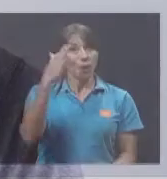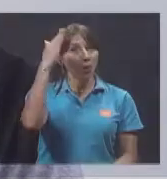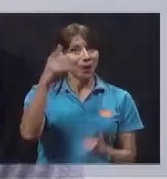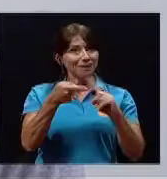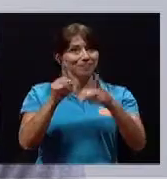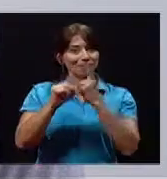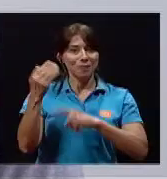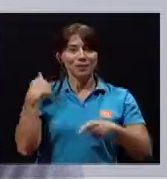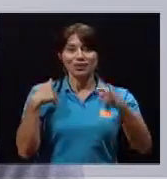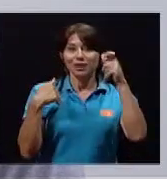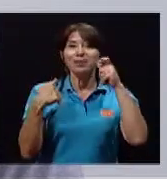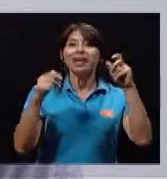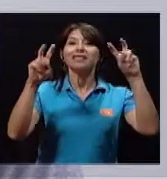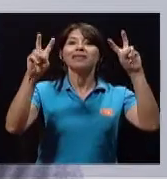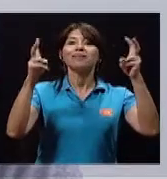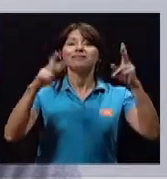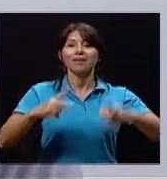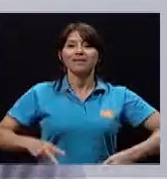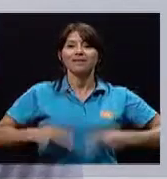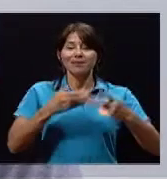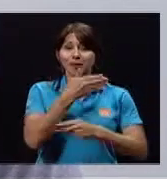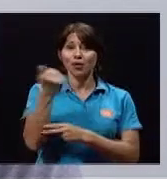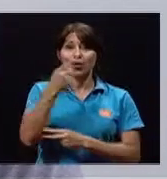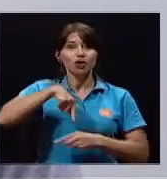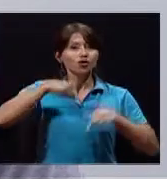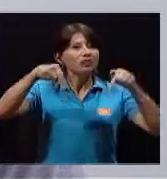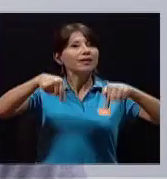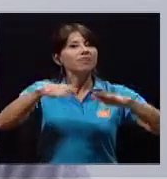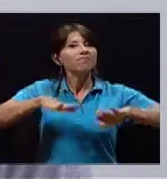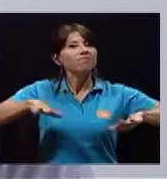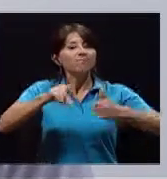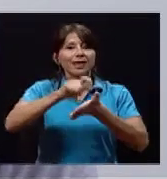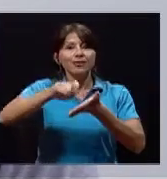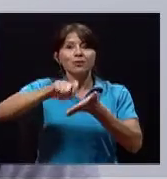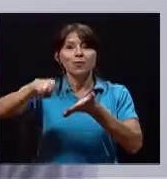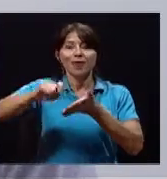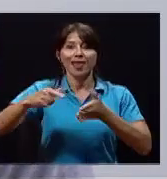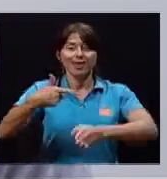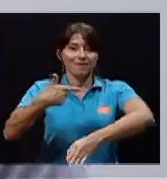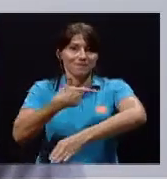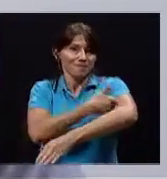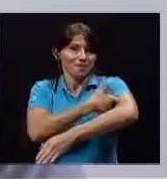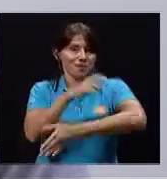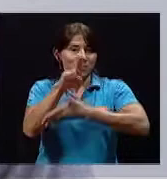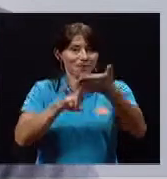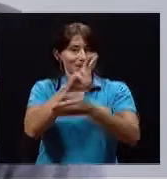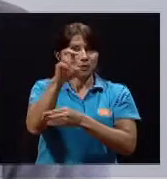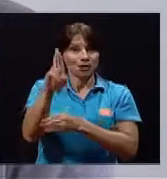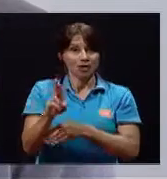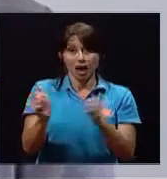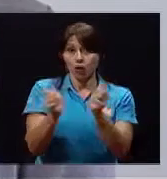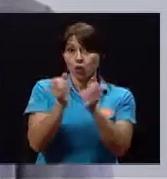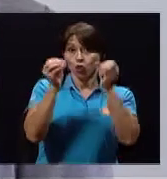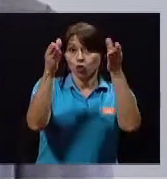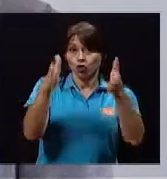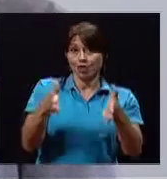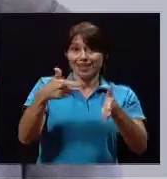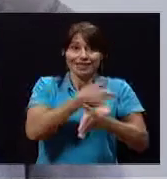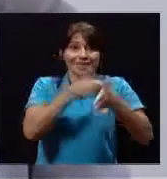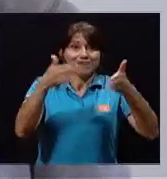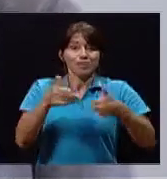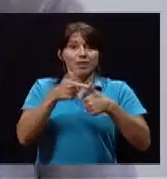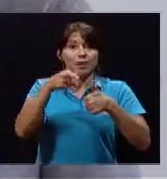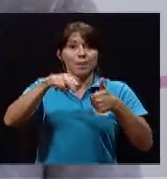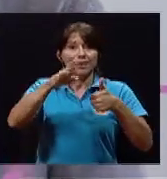Hola amigos y amigas de Vivir Mejor, nos encontramos en la Escuela de Enfermería de la Universidad de Costa Rica con los docentes y enfermeros